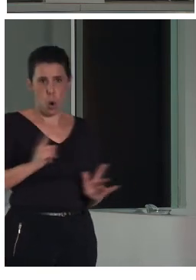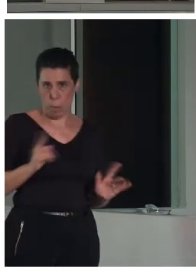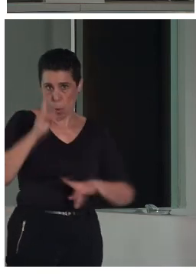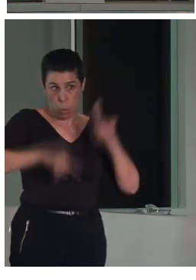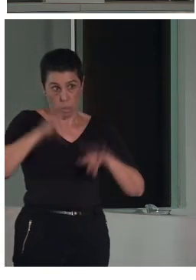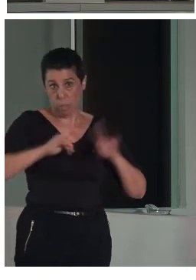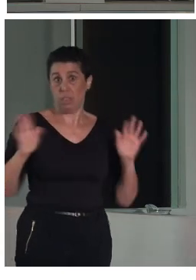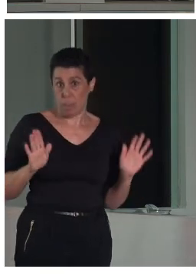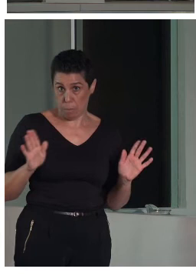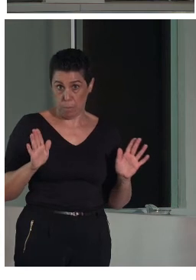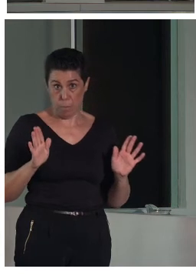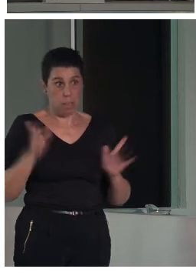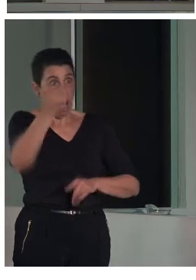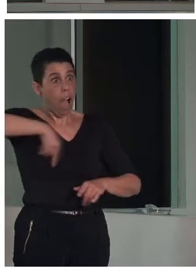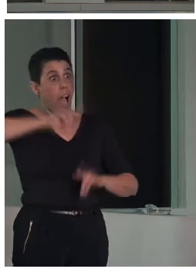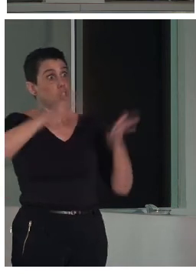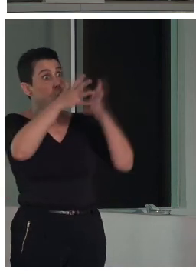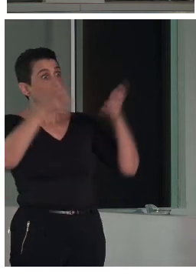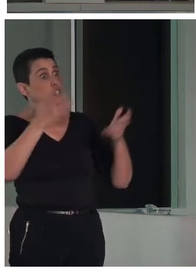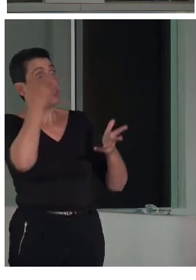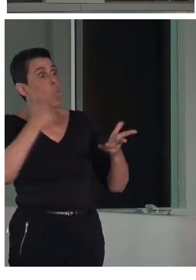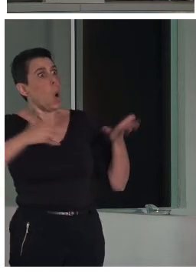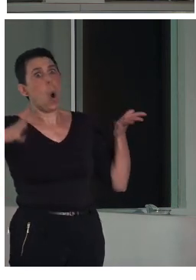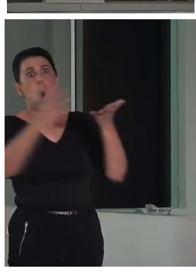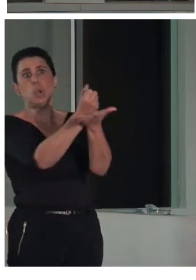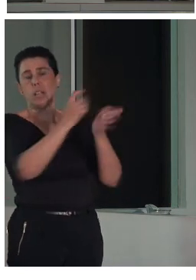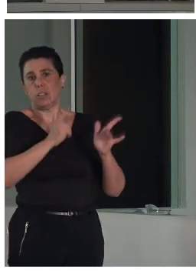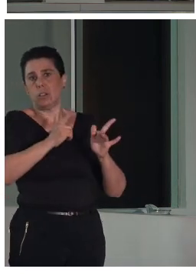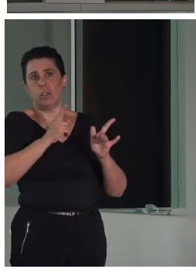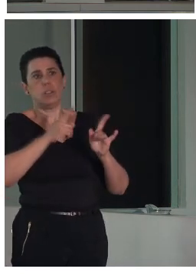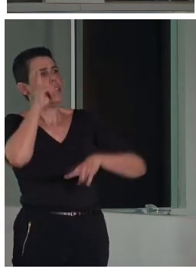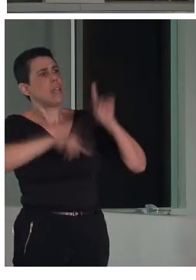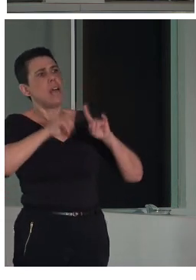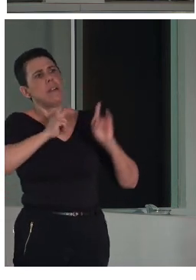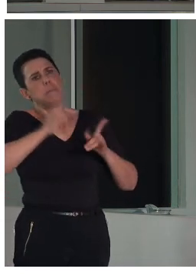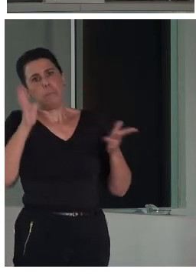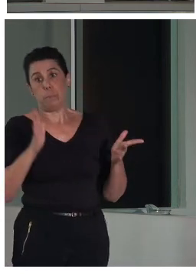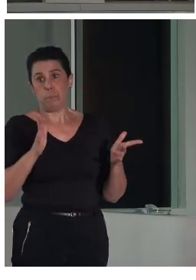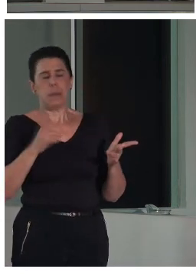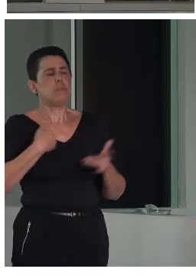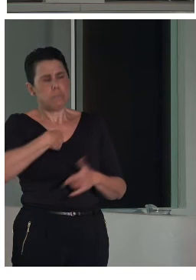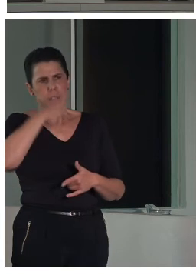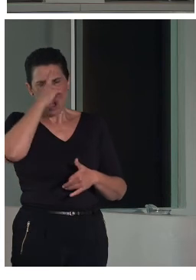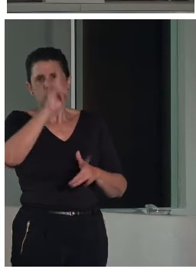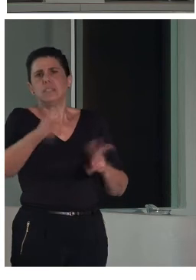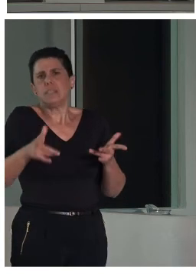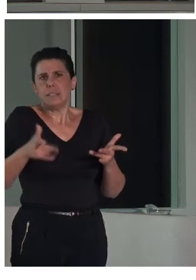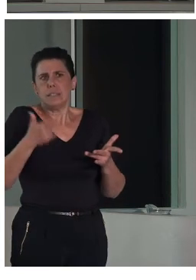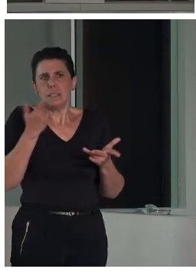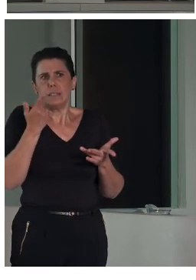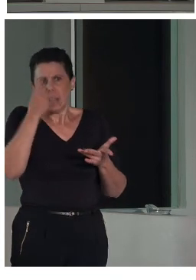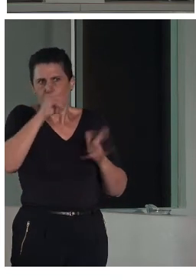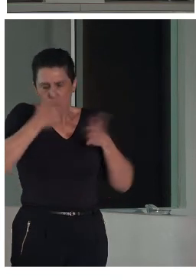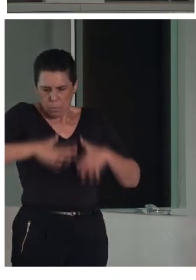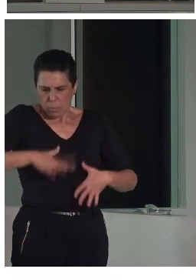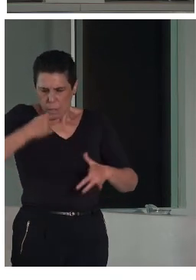ni cómo están escritos de cualquier manera efectivamente hay textos que les gustan más y textos que les gustan menos pero asumen que es un trabajo y que